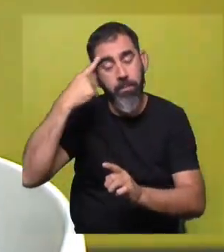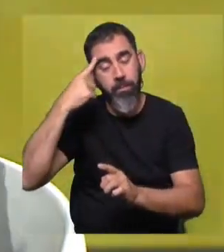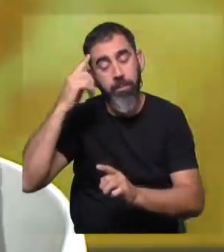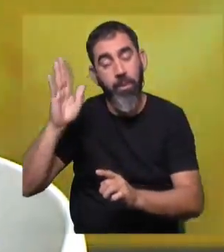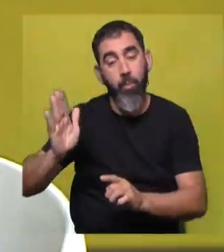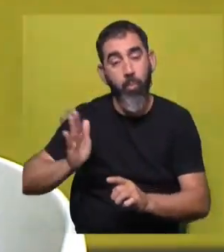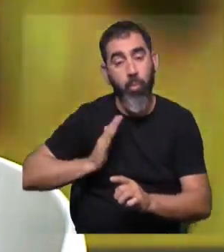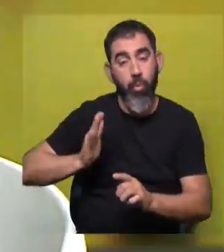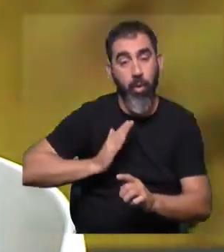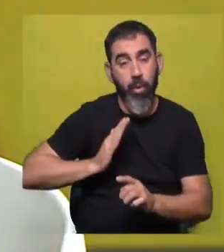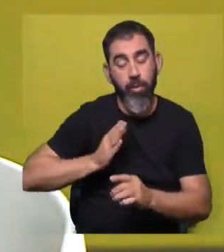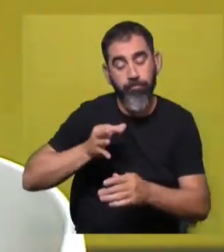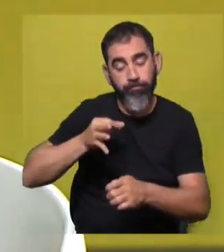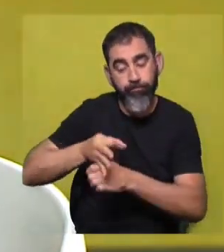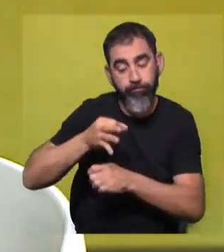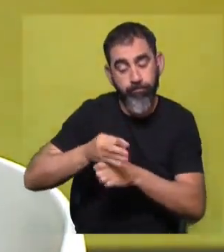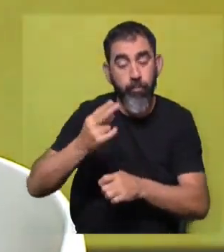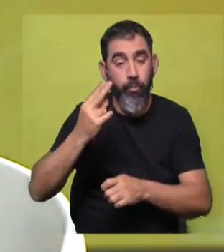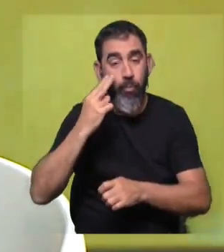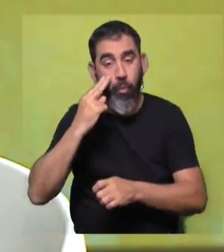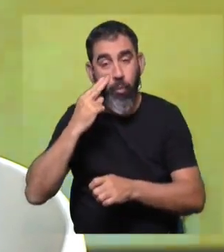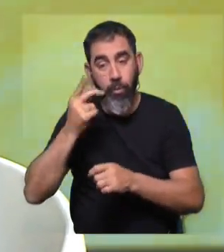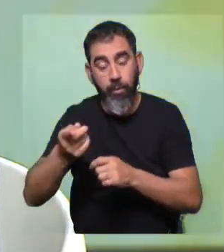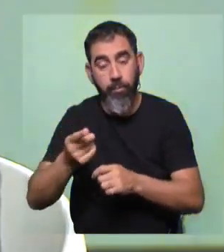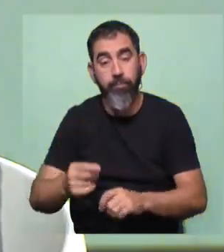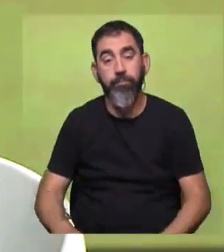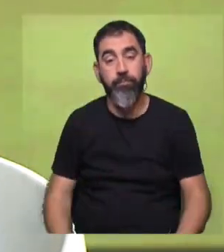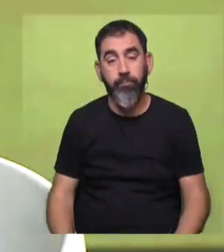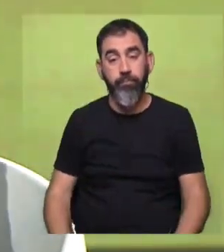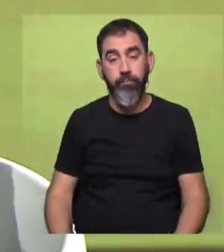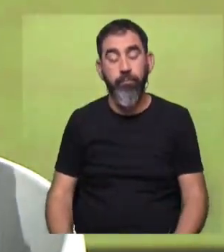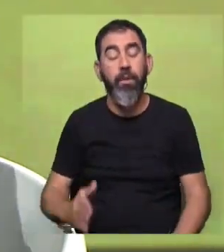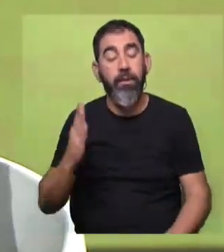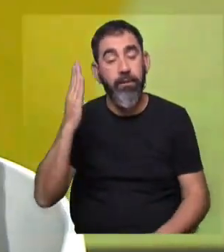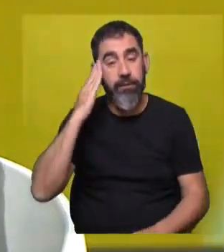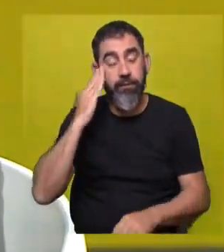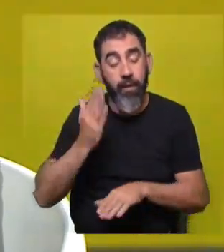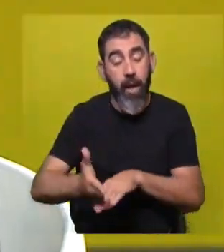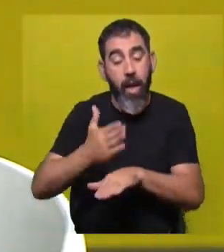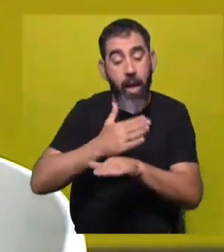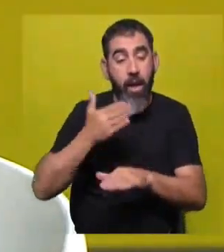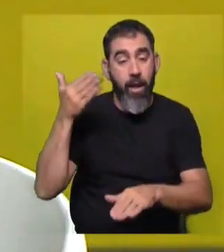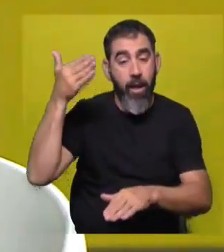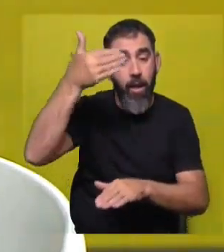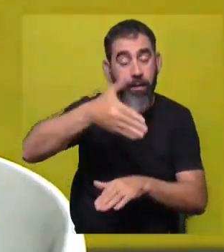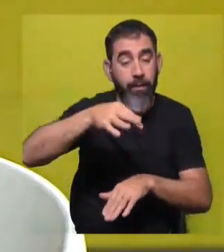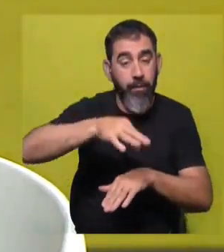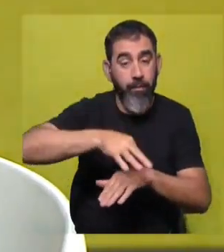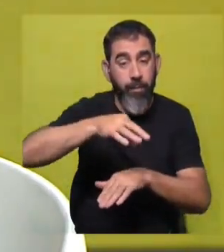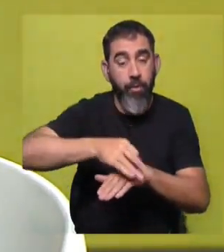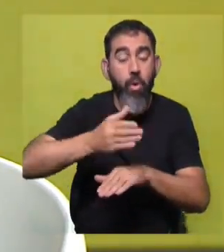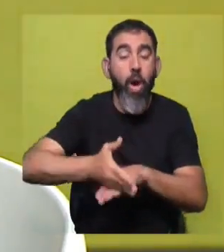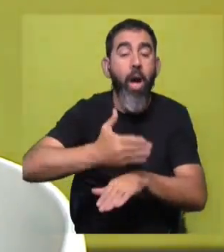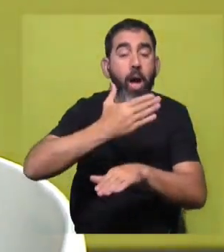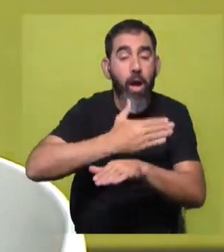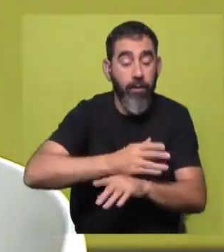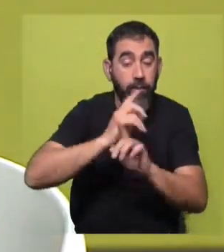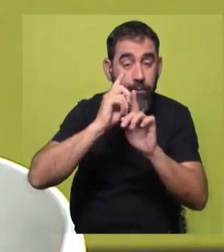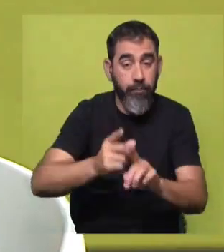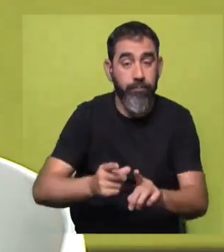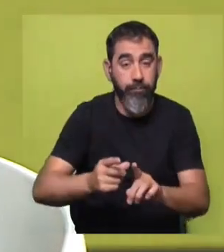mujeres, para hacerlas concientizar sobre este problema y que bueno, que sepan que cuanto antes acudan y cuanto antes tal vez lo